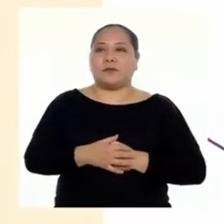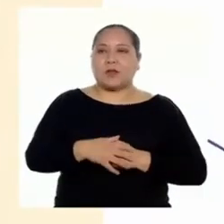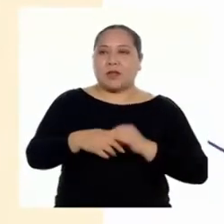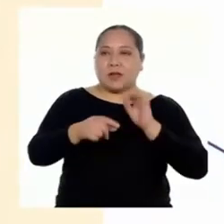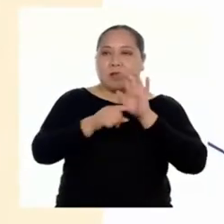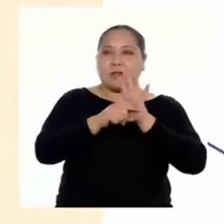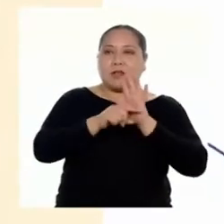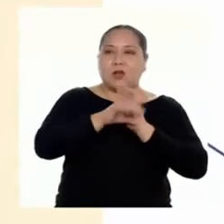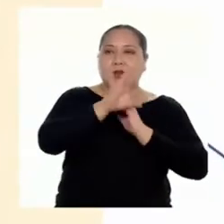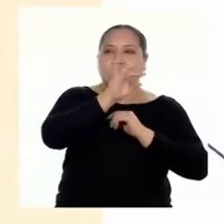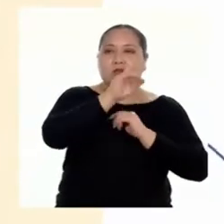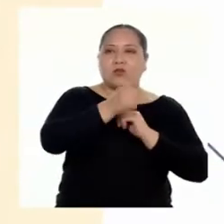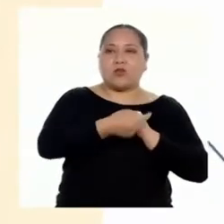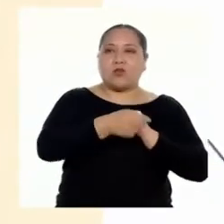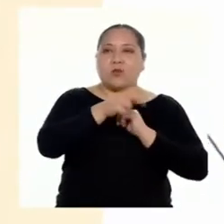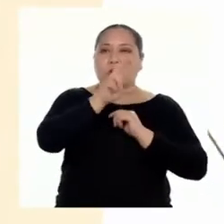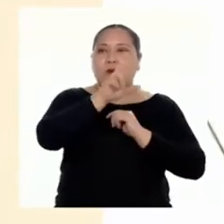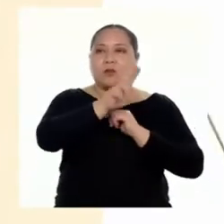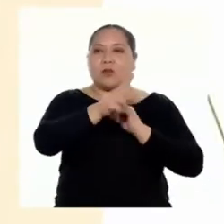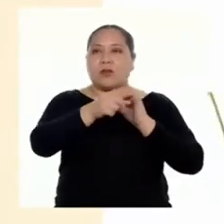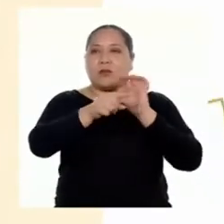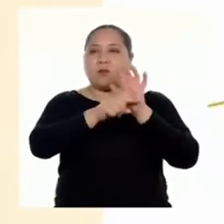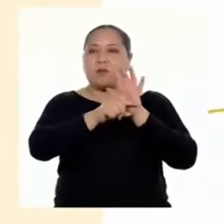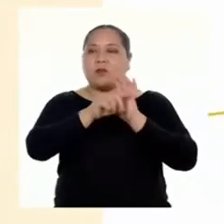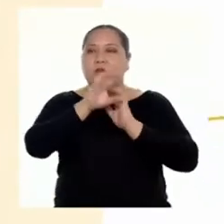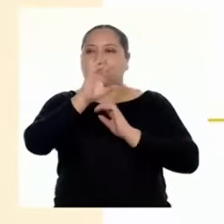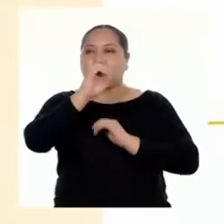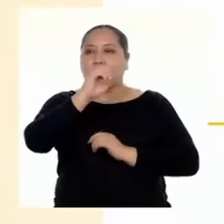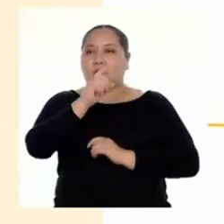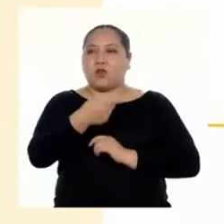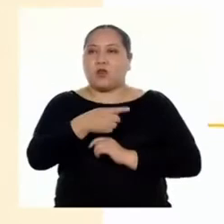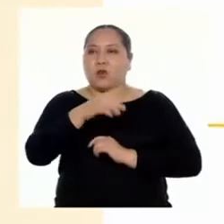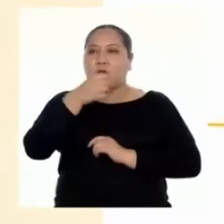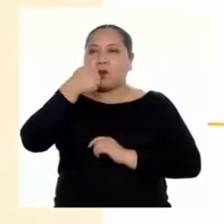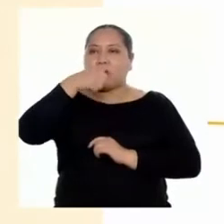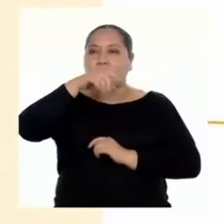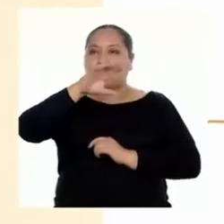Restamos los números y eso nos da la respuesta.